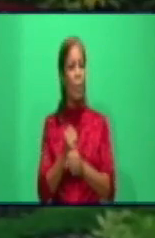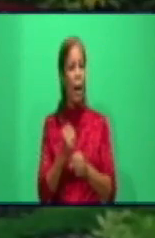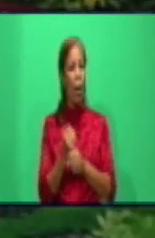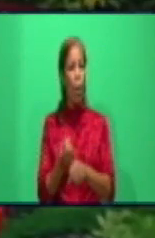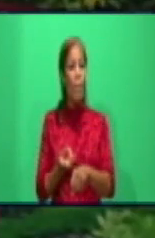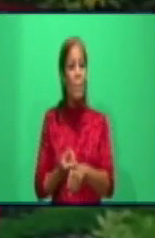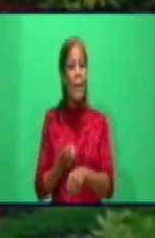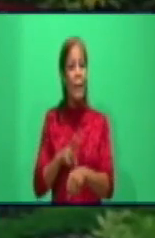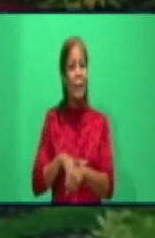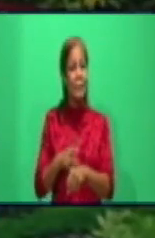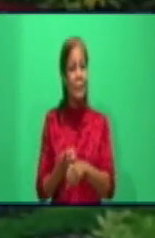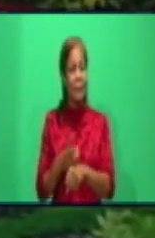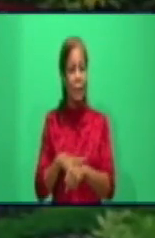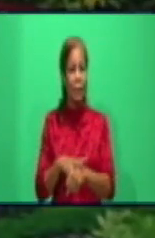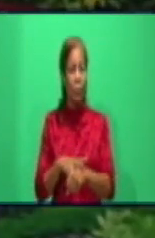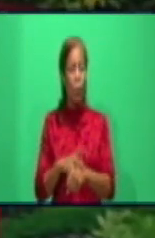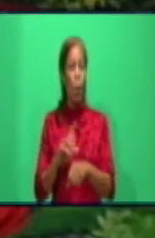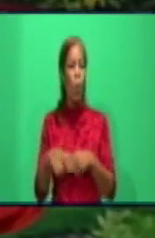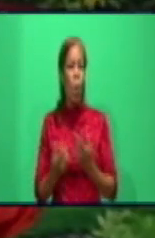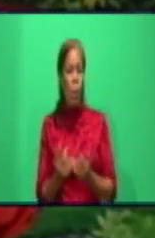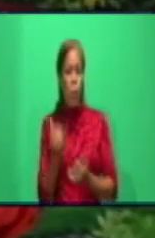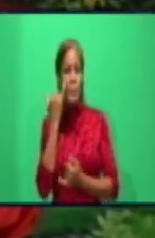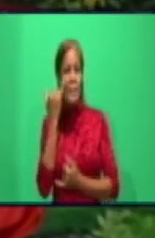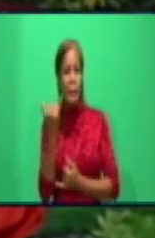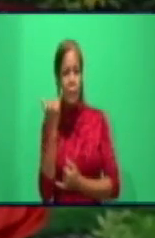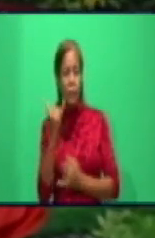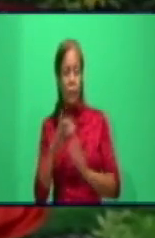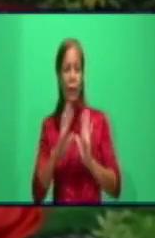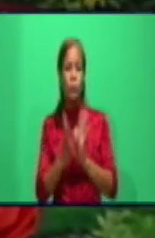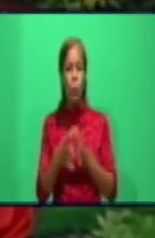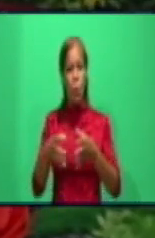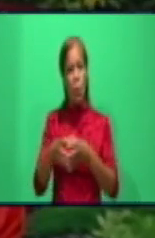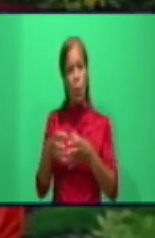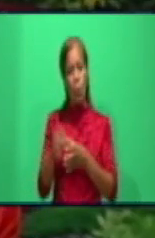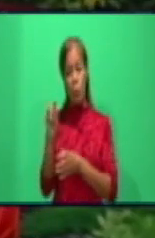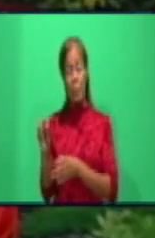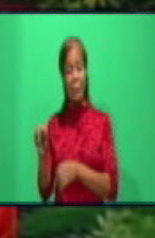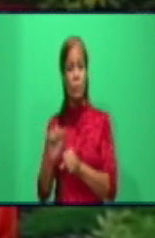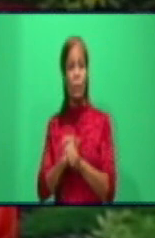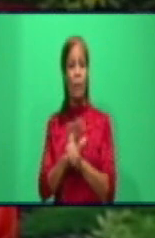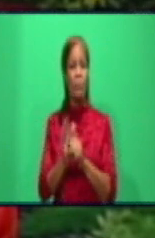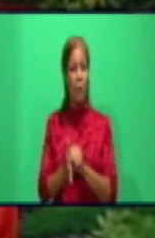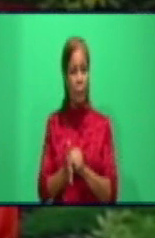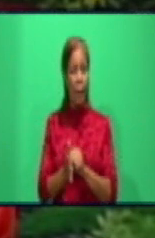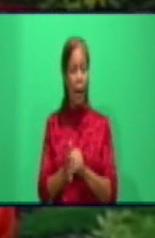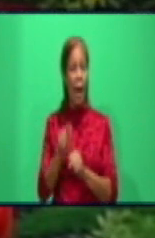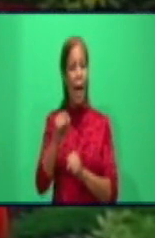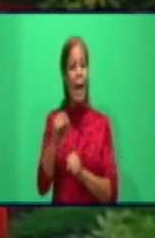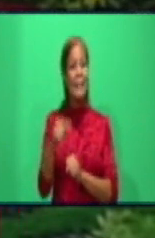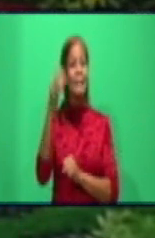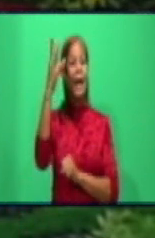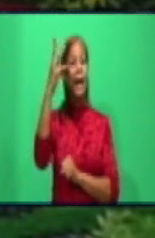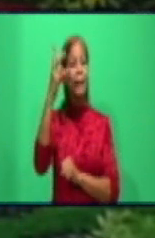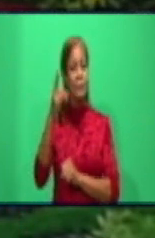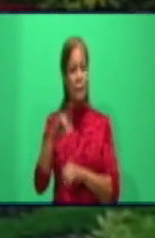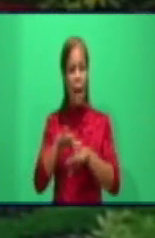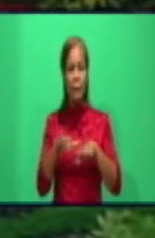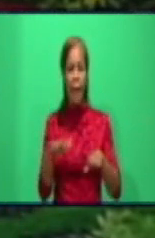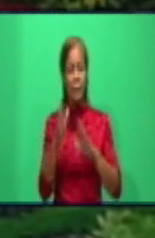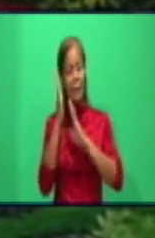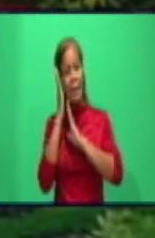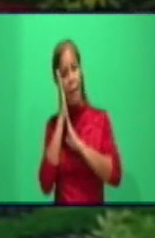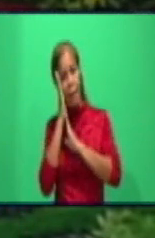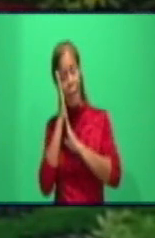que identifican los grupos de pacientes, a los medicamentos que hoy cuenta el territorio, a esa cantidad de camas que se han ido